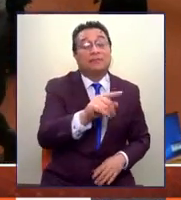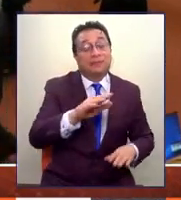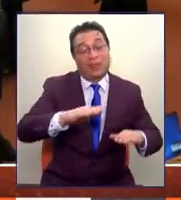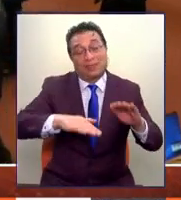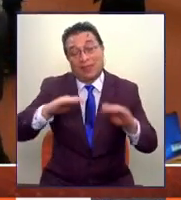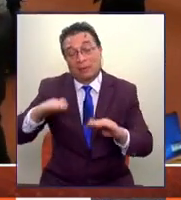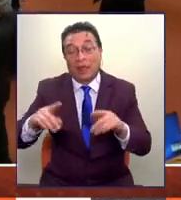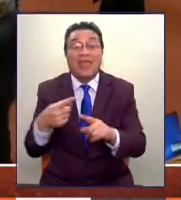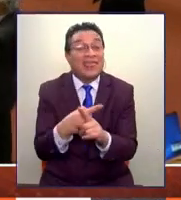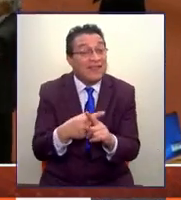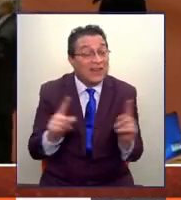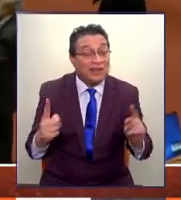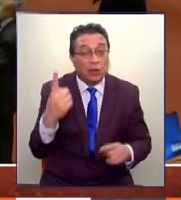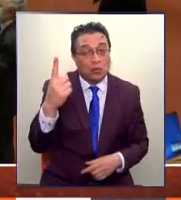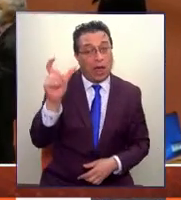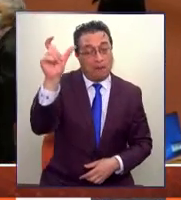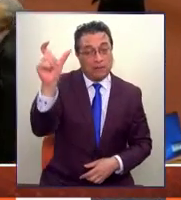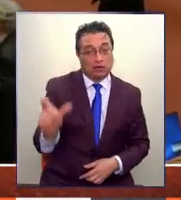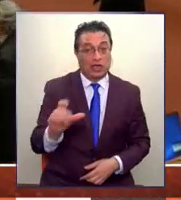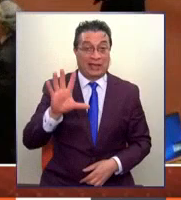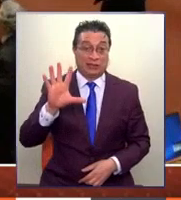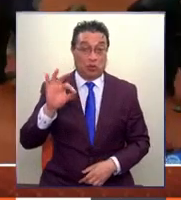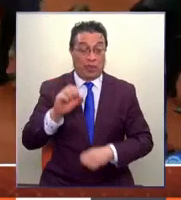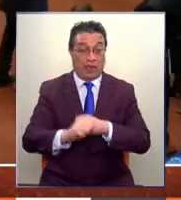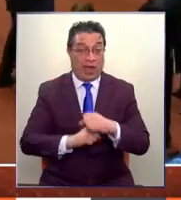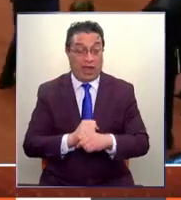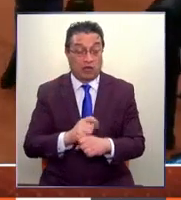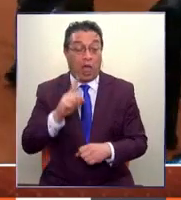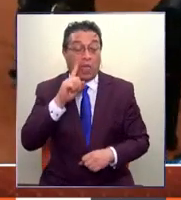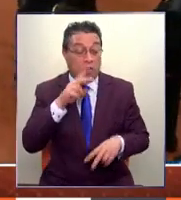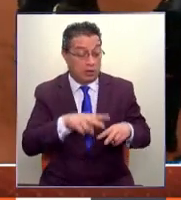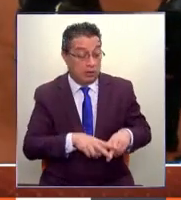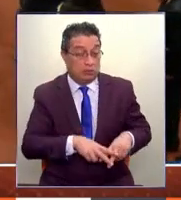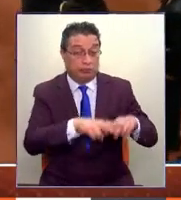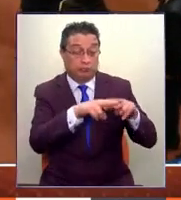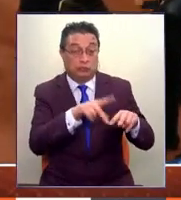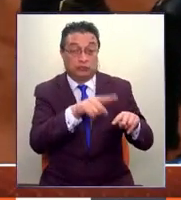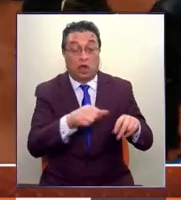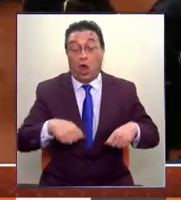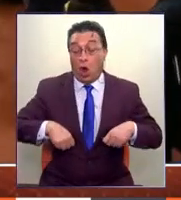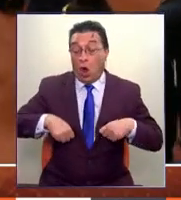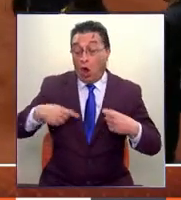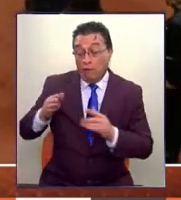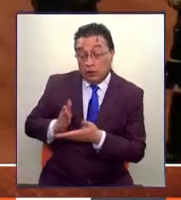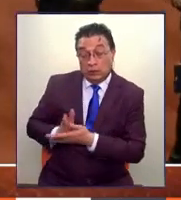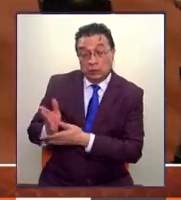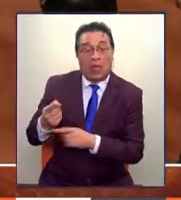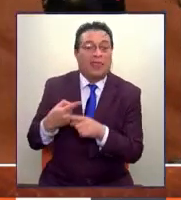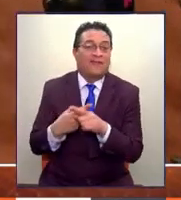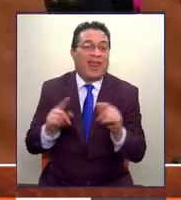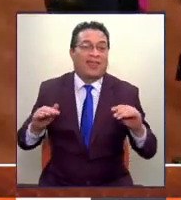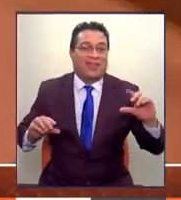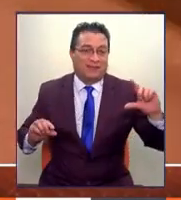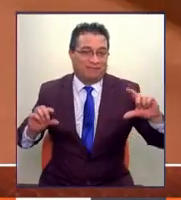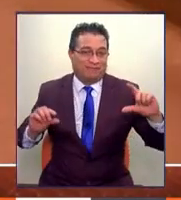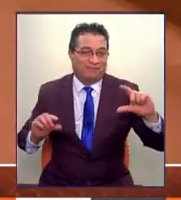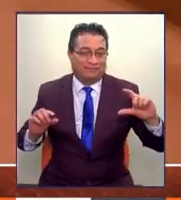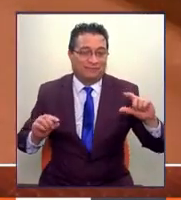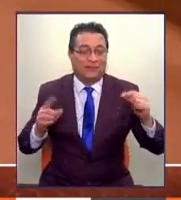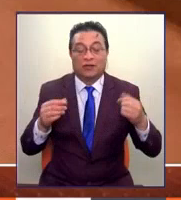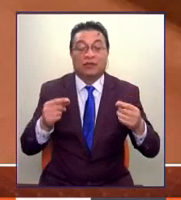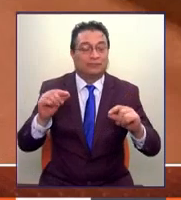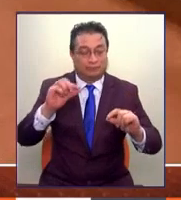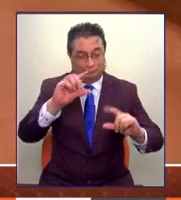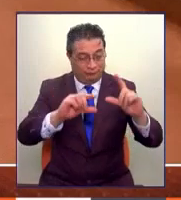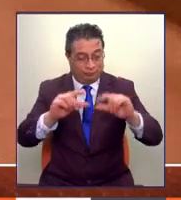muy distinto a una persona de 50 años que tiene un saldo de cotización que un joven que recién empieza. Entonces, la verdad es que acá los promedios esconden